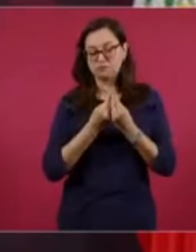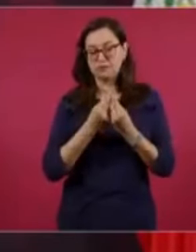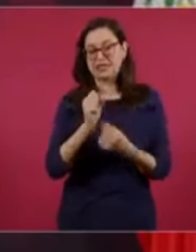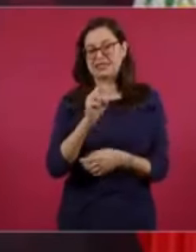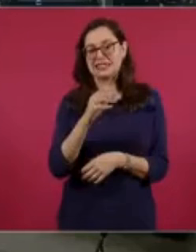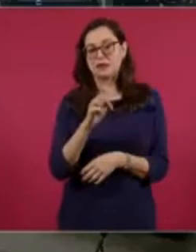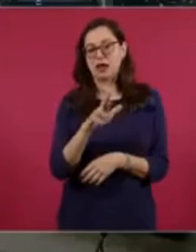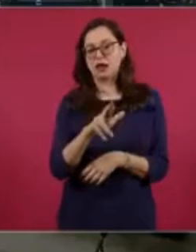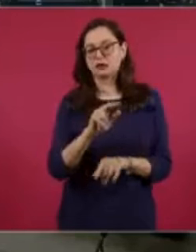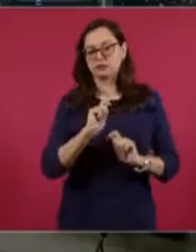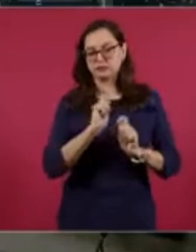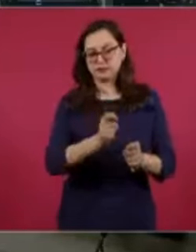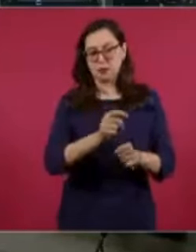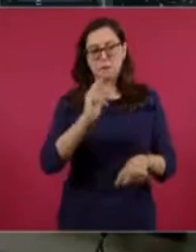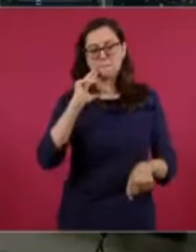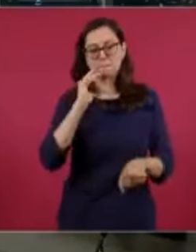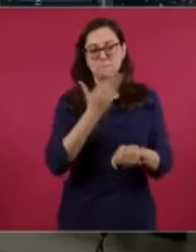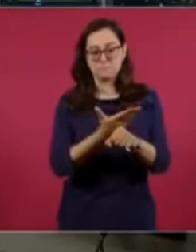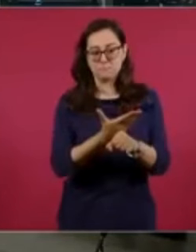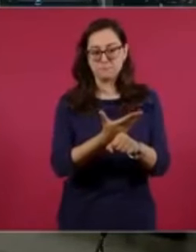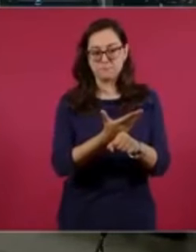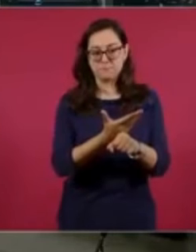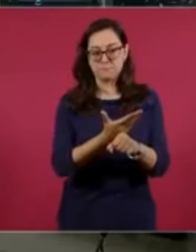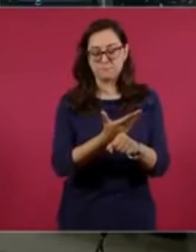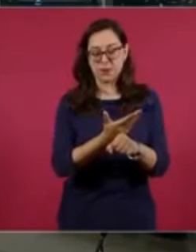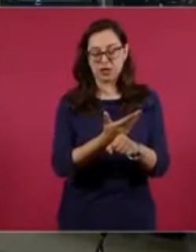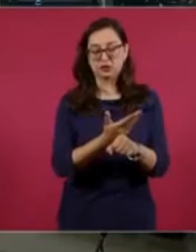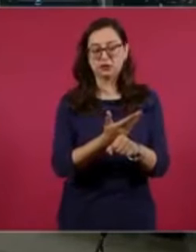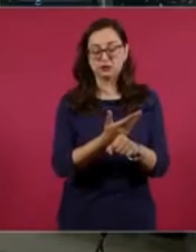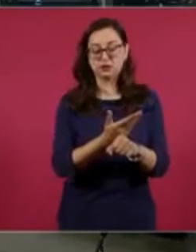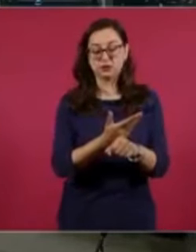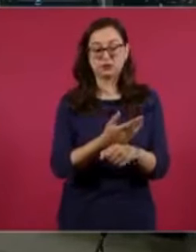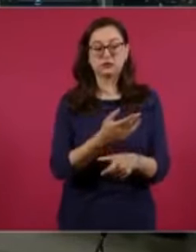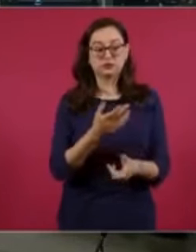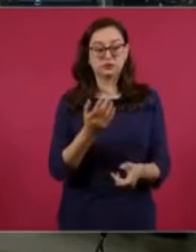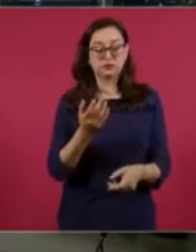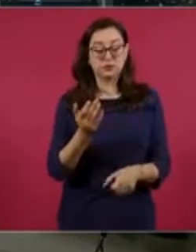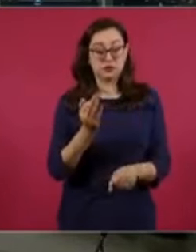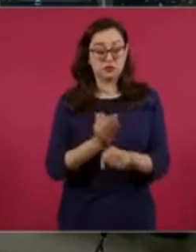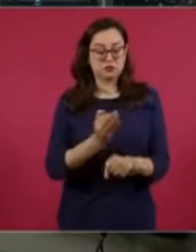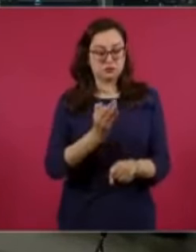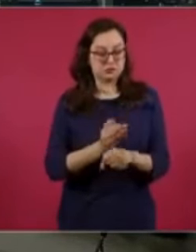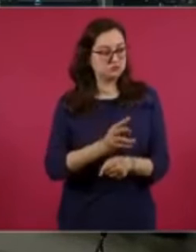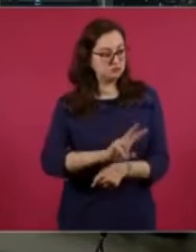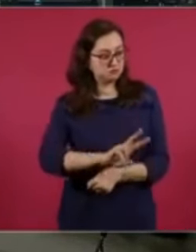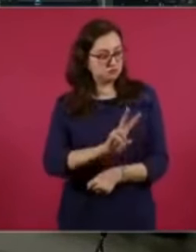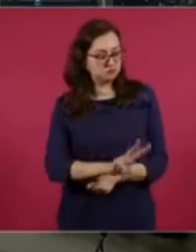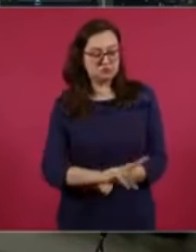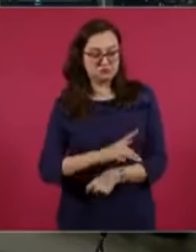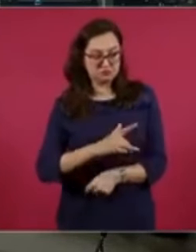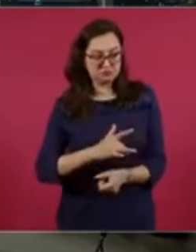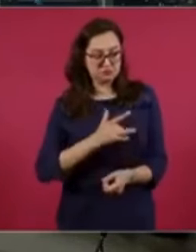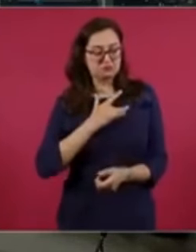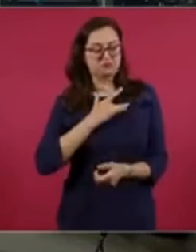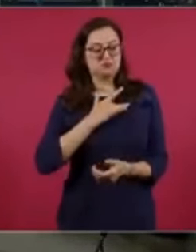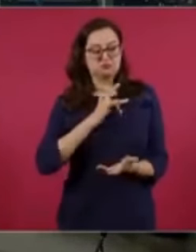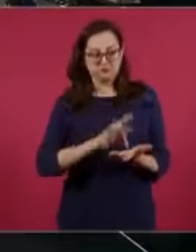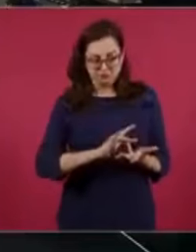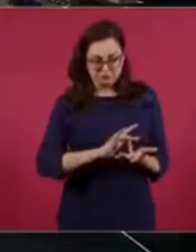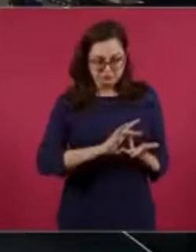y quiero aprovechar para agradecerles por